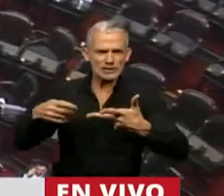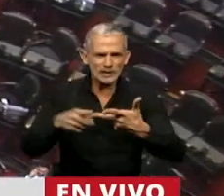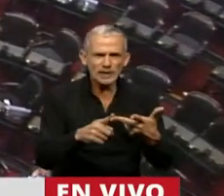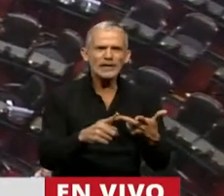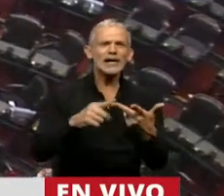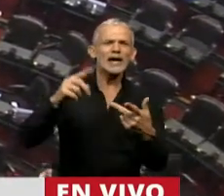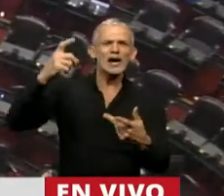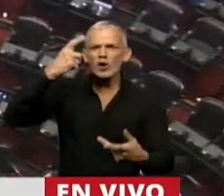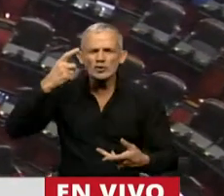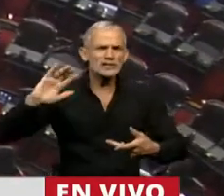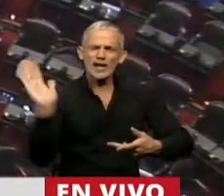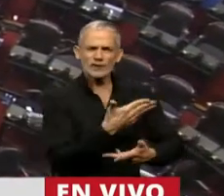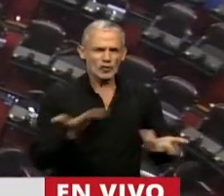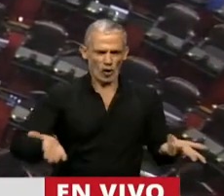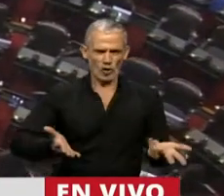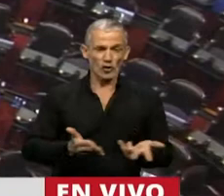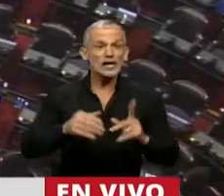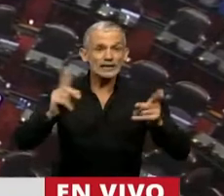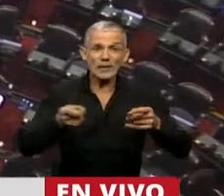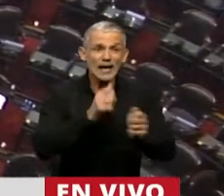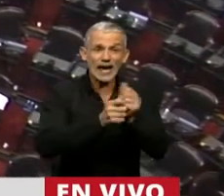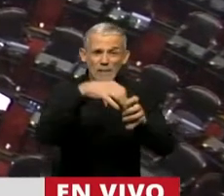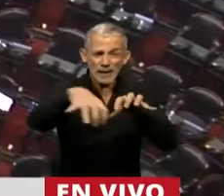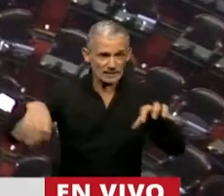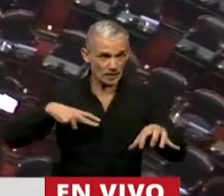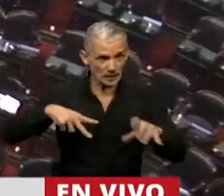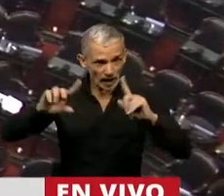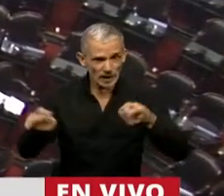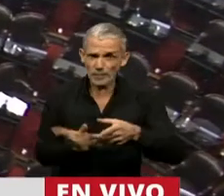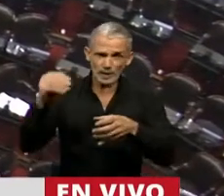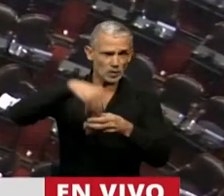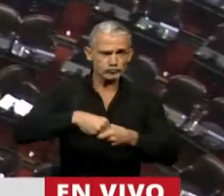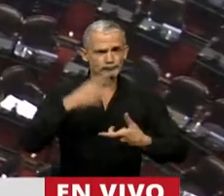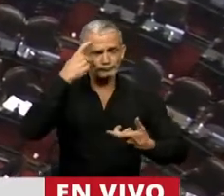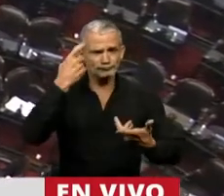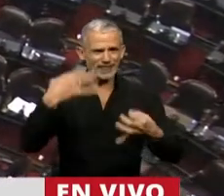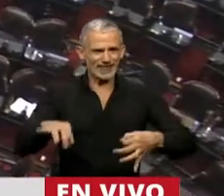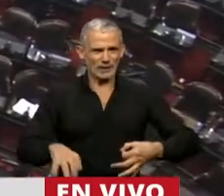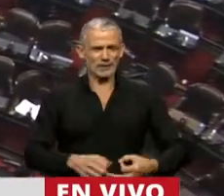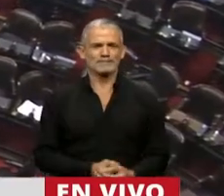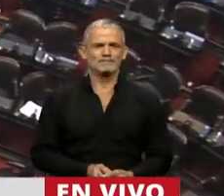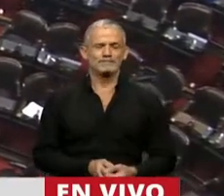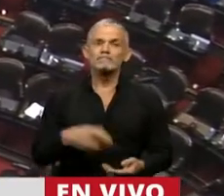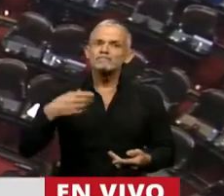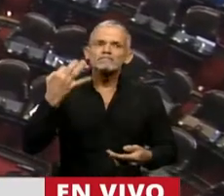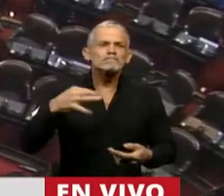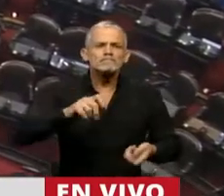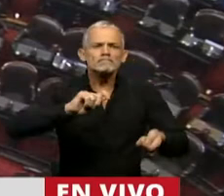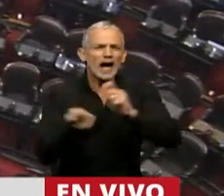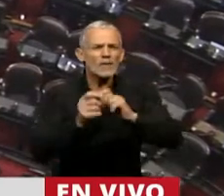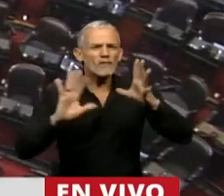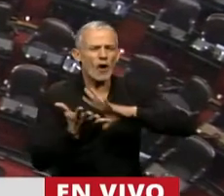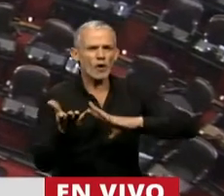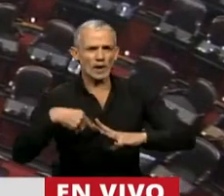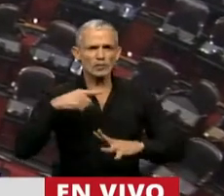sociedad civil, incluyendo las empresas del sector privado. Tenemos la necesidad de cambiar la forma